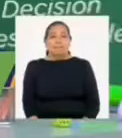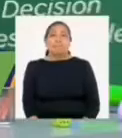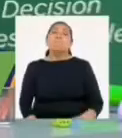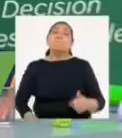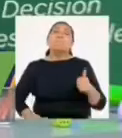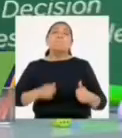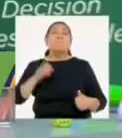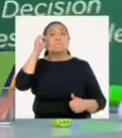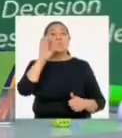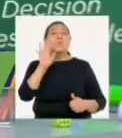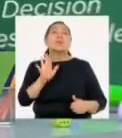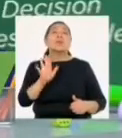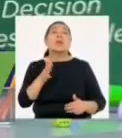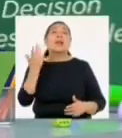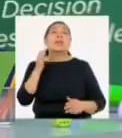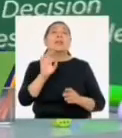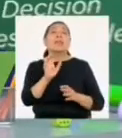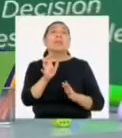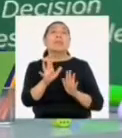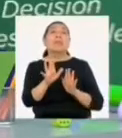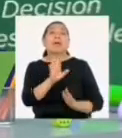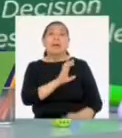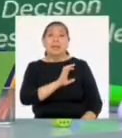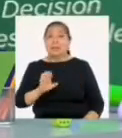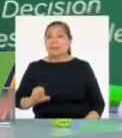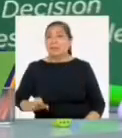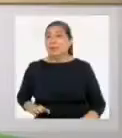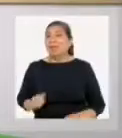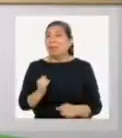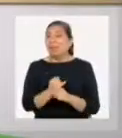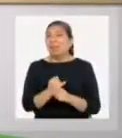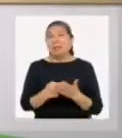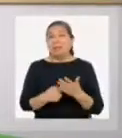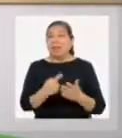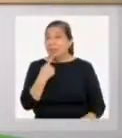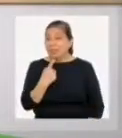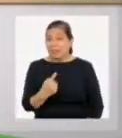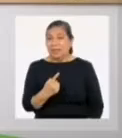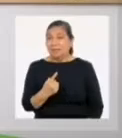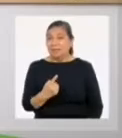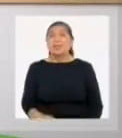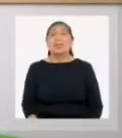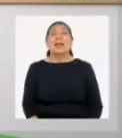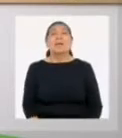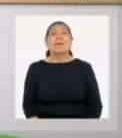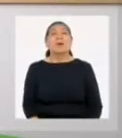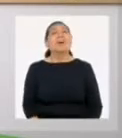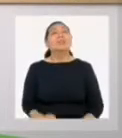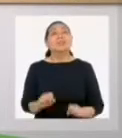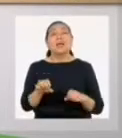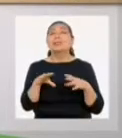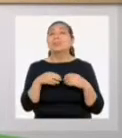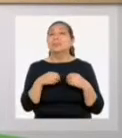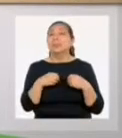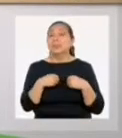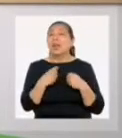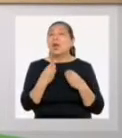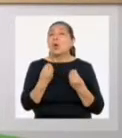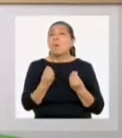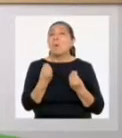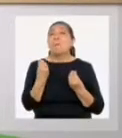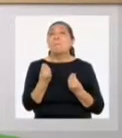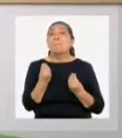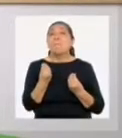¿Y cuál era la opinión del Estado y de la Iglesia frente a la situación de la mujer? Pues en su mayor parte era aceptado y